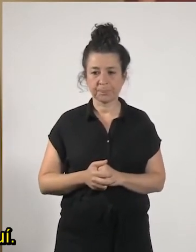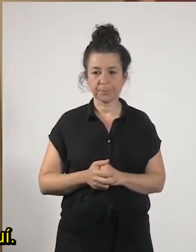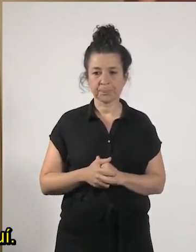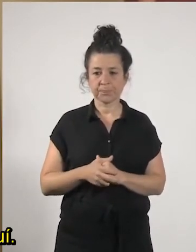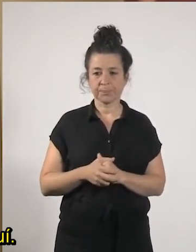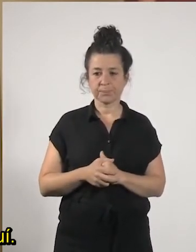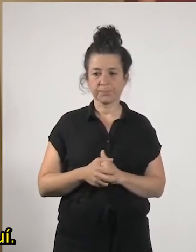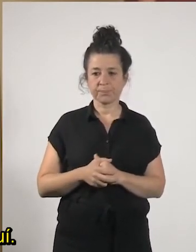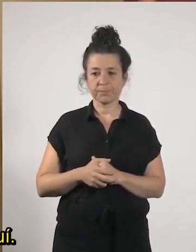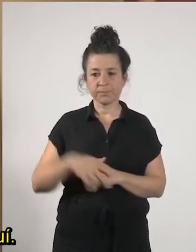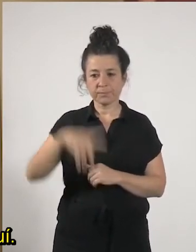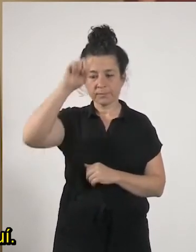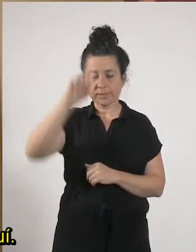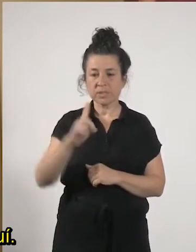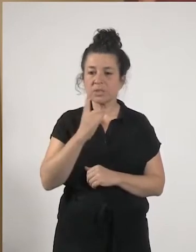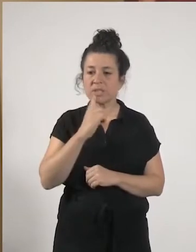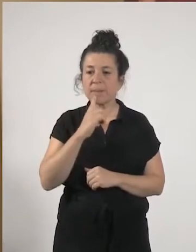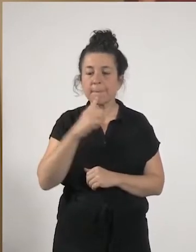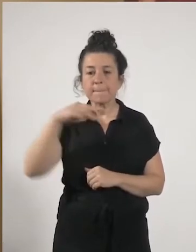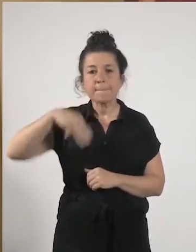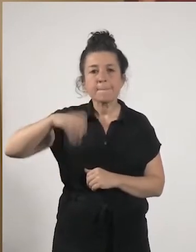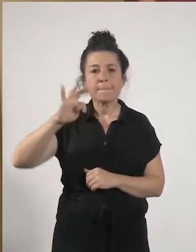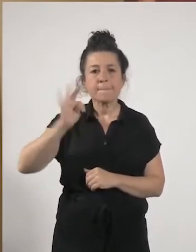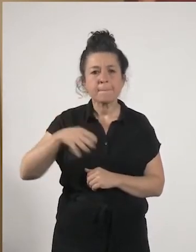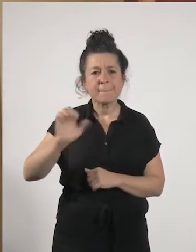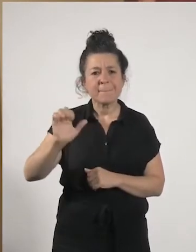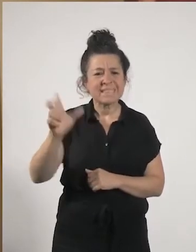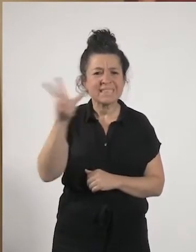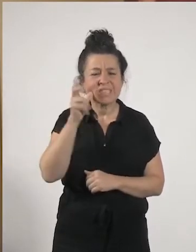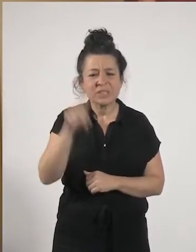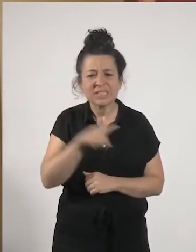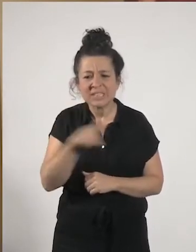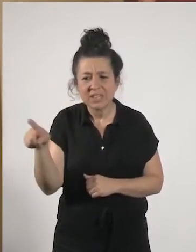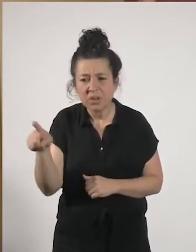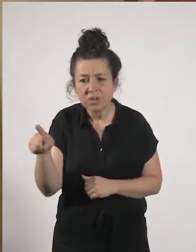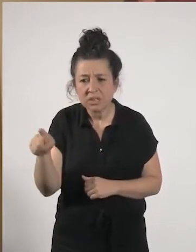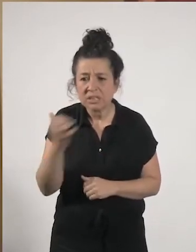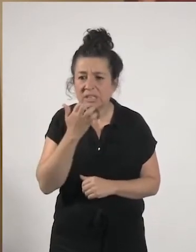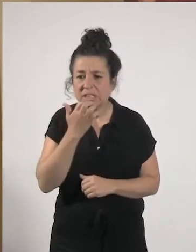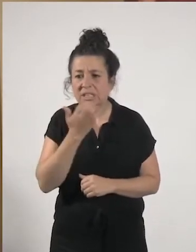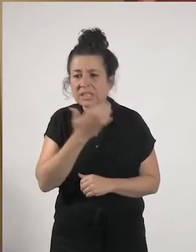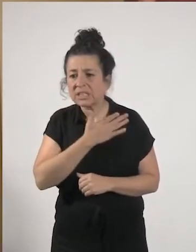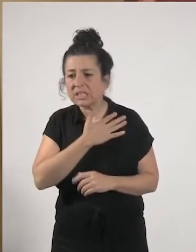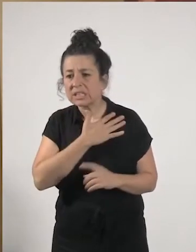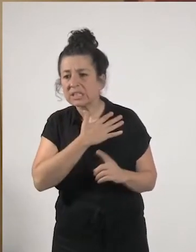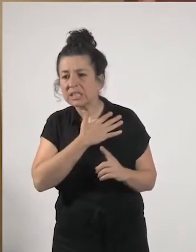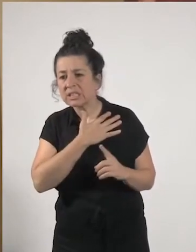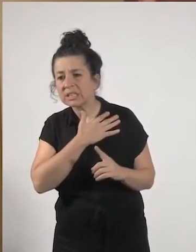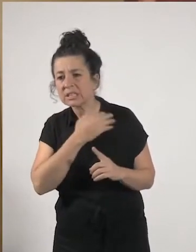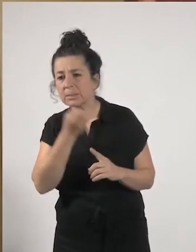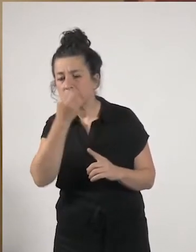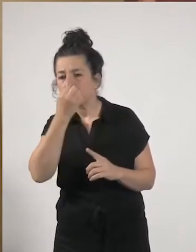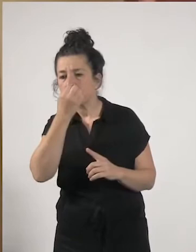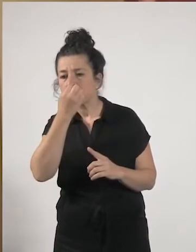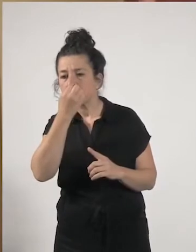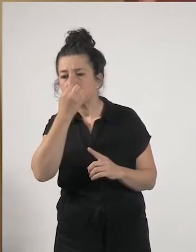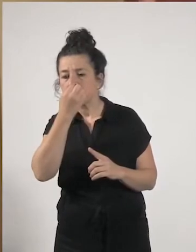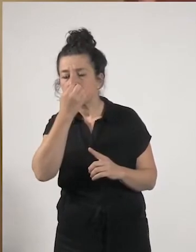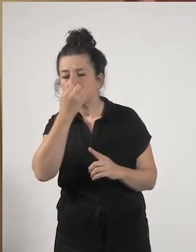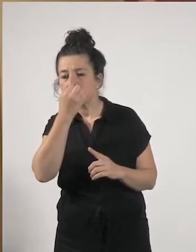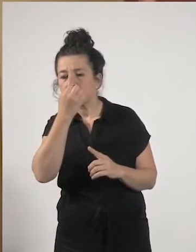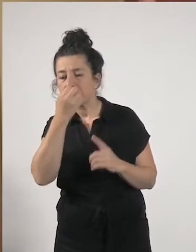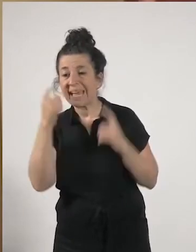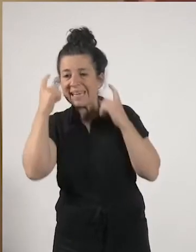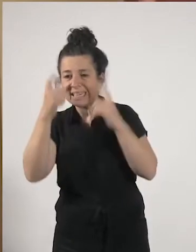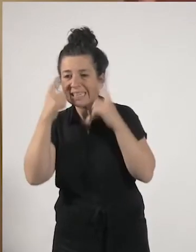no sé si tenemos a Merche por aquí María como tú si estás arranco contigo y después recuperamos hago todo lo